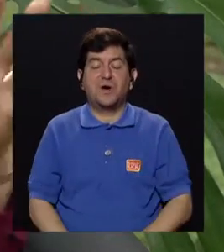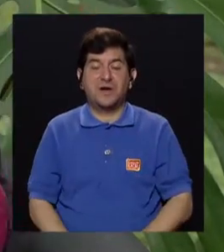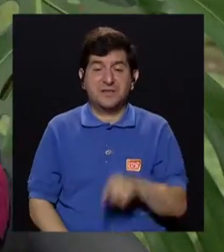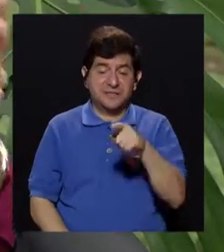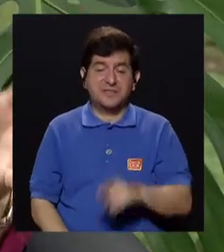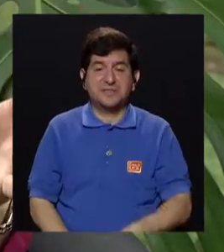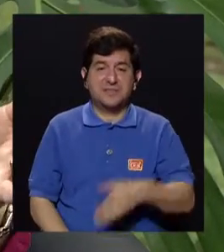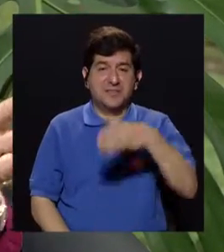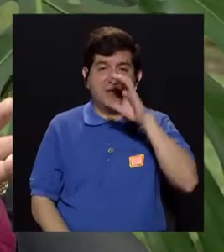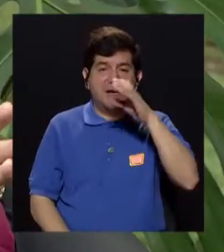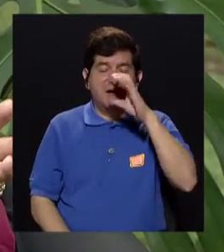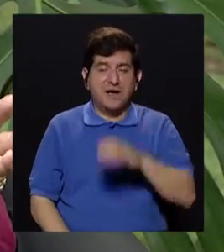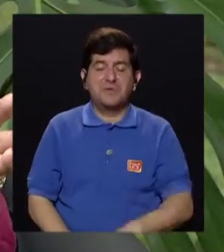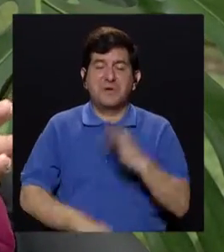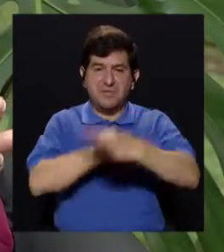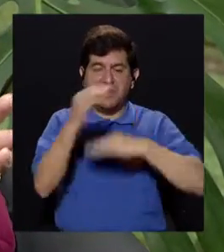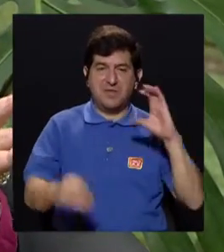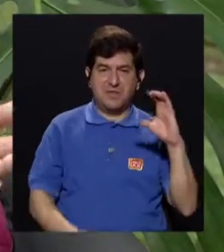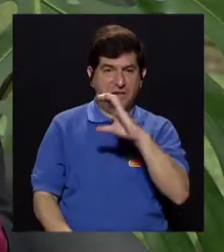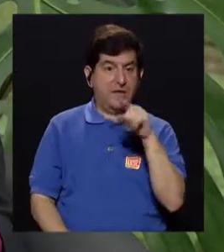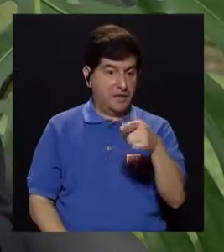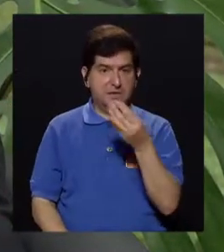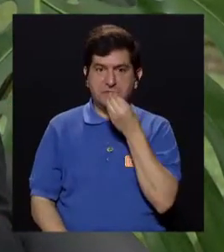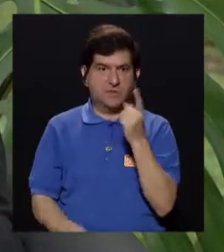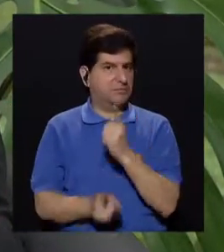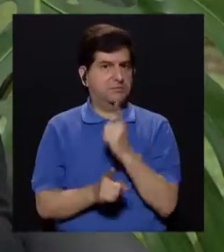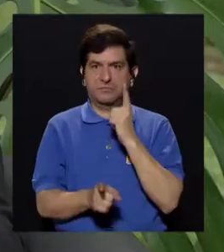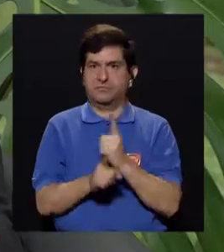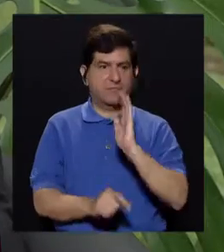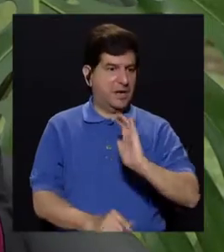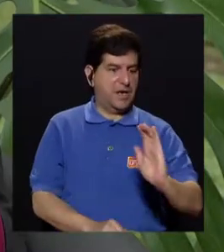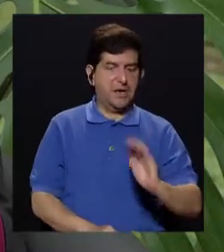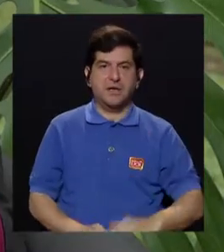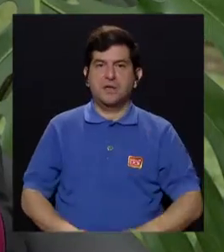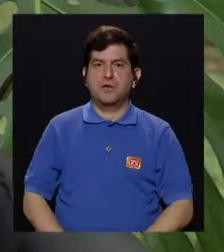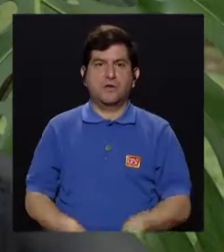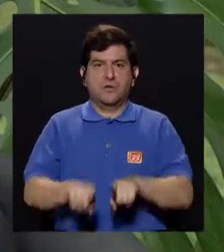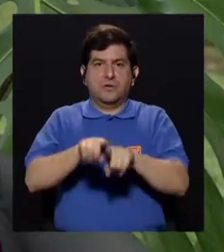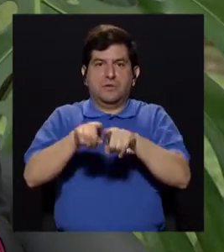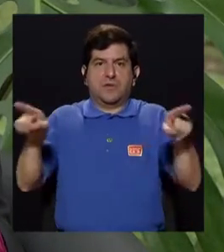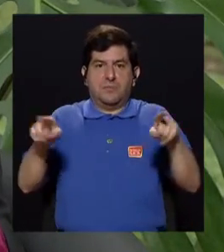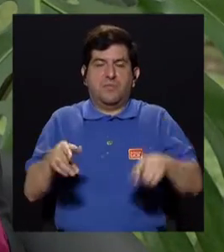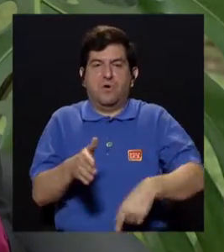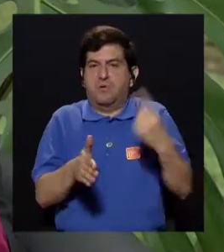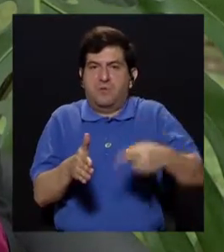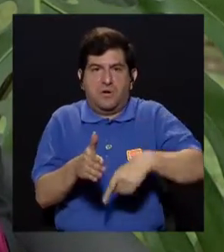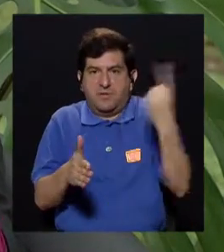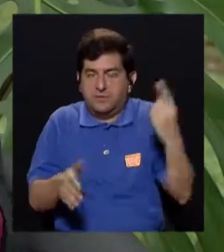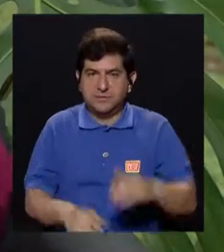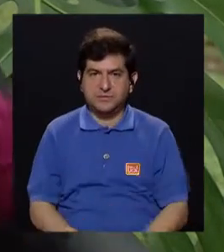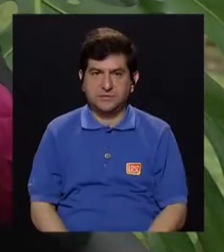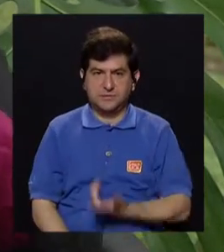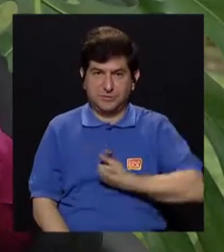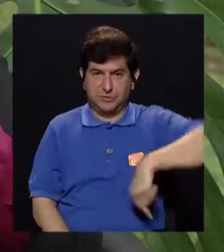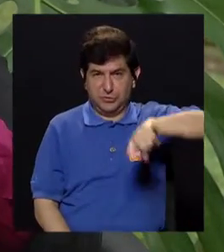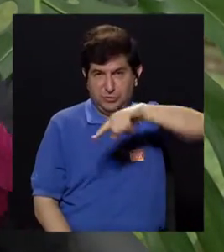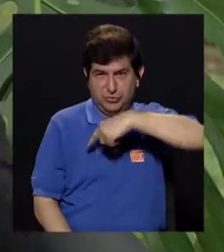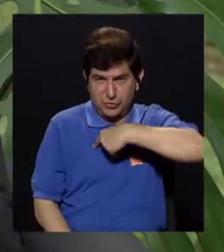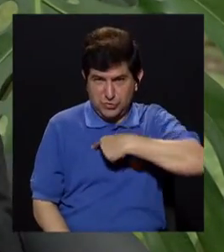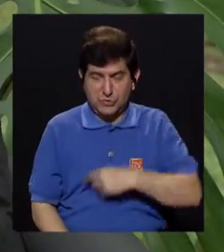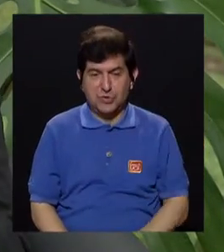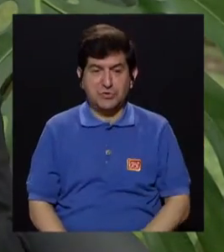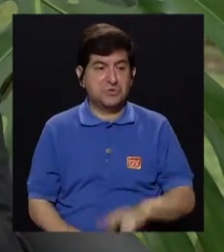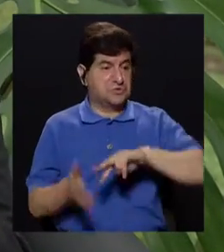gaseosas. Eso no es una alimentación para un niño, ni podríamos decir que eso está bien, ni siquiera ocasionalmente, porque nosotros